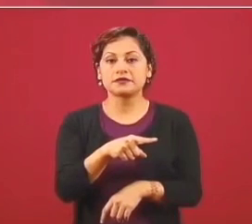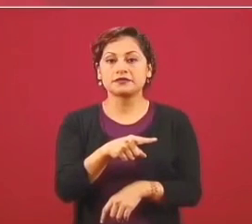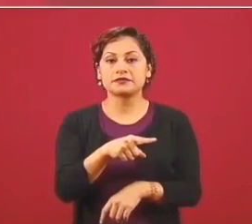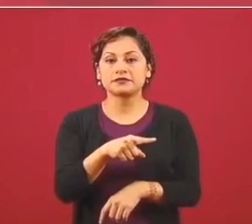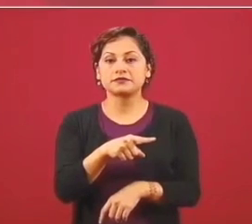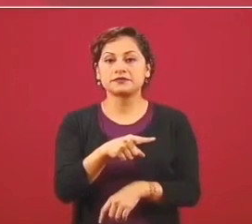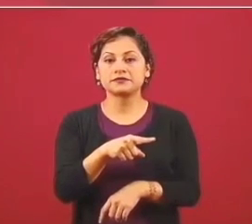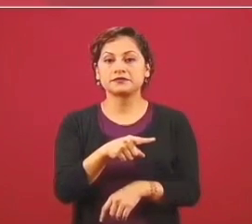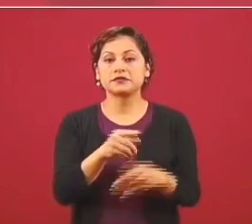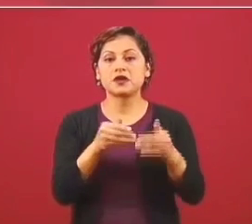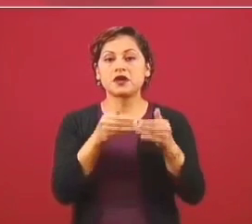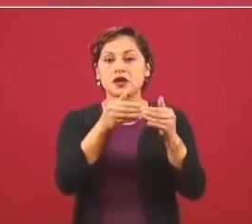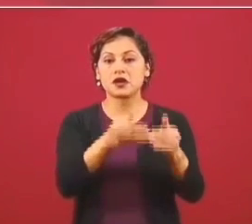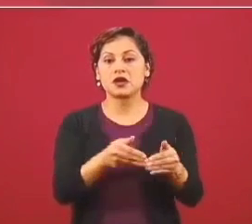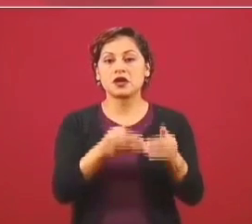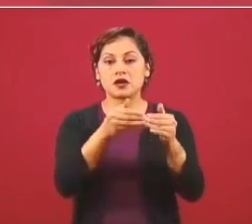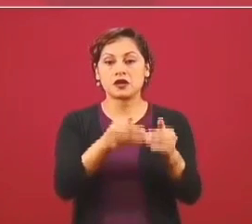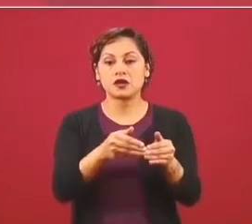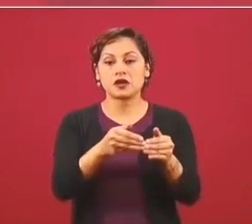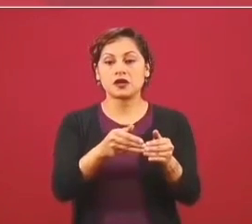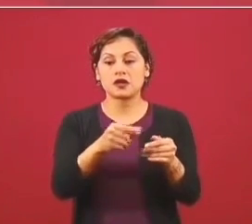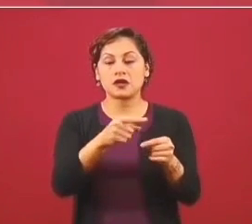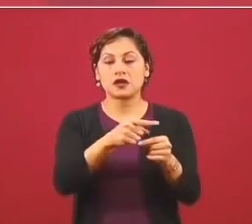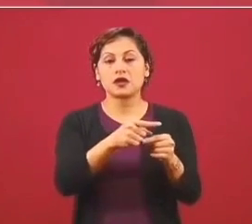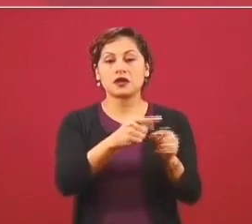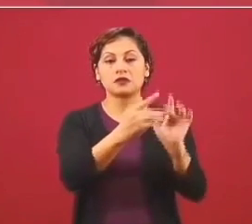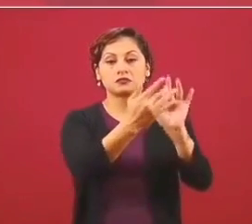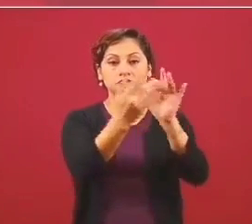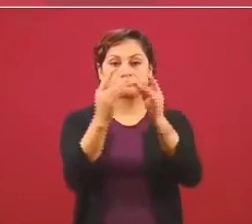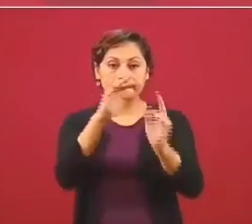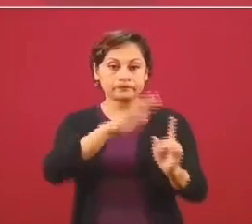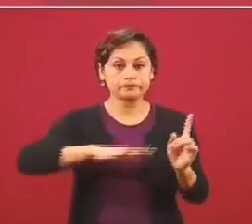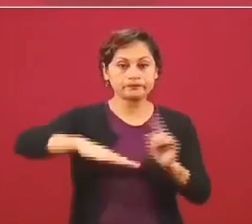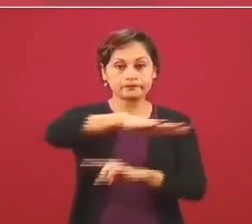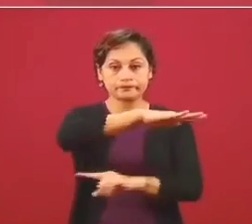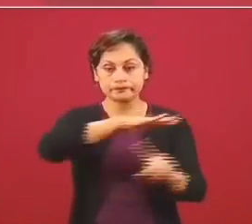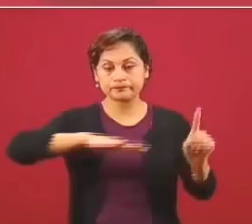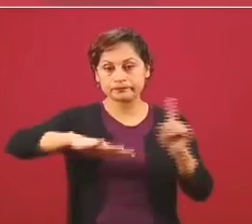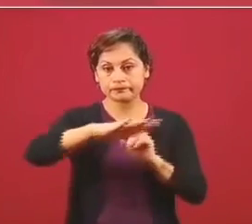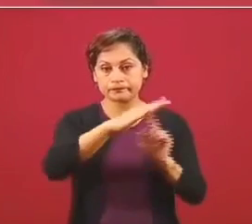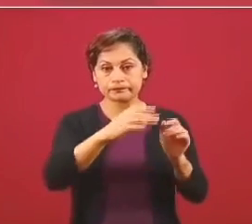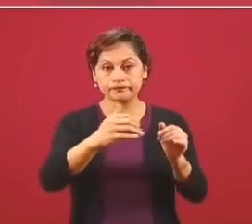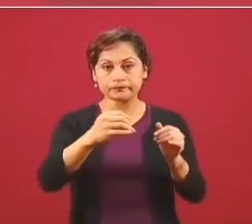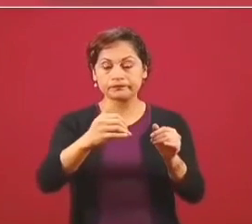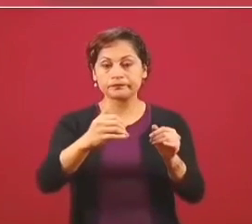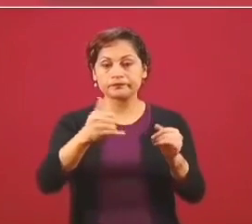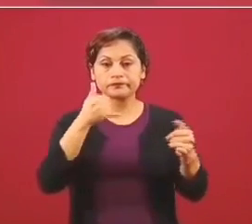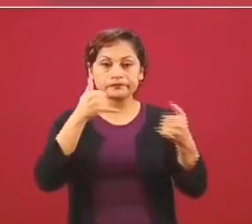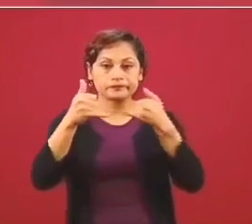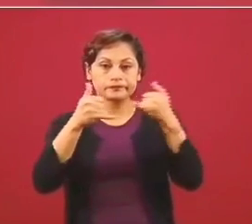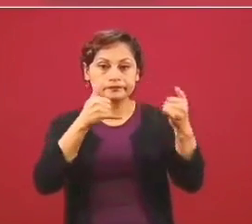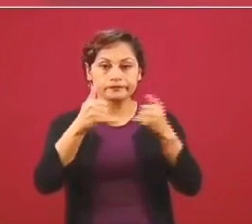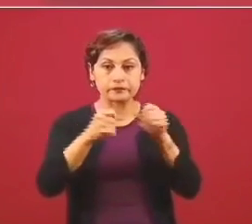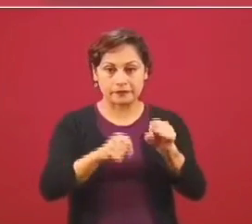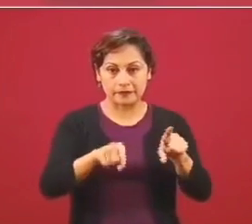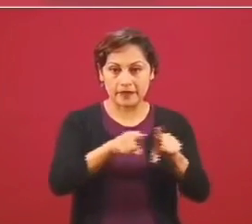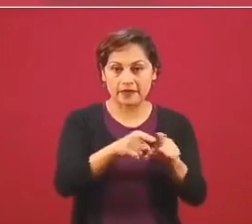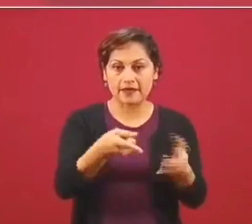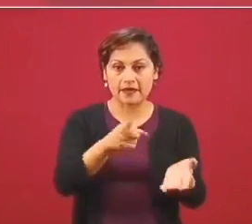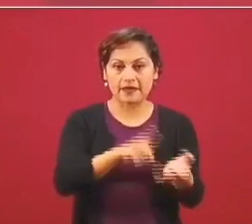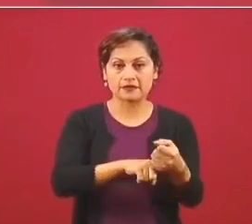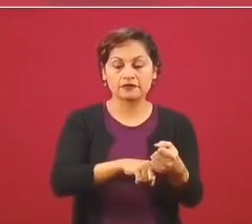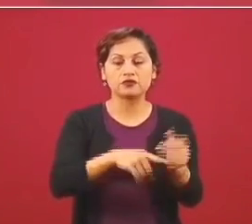y en los sistemas de radio que hay en las plataformas,